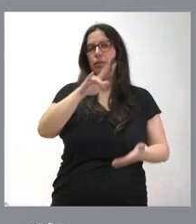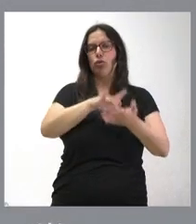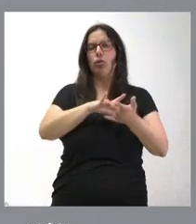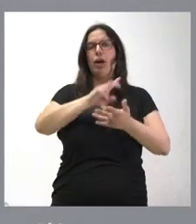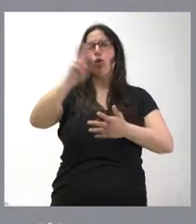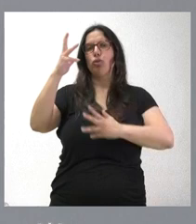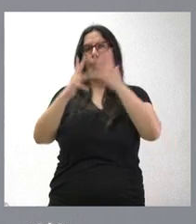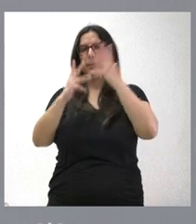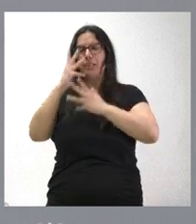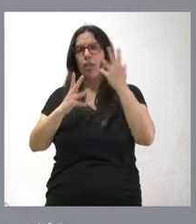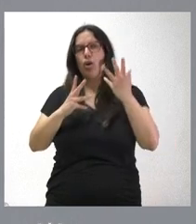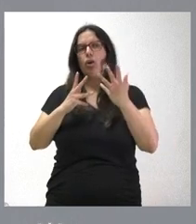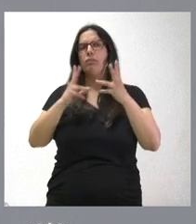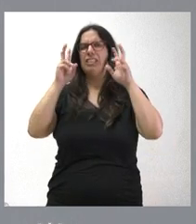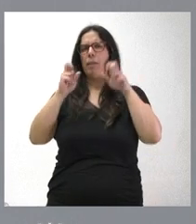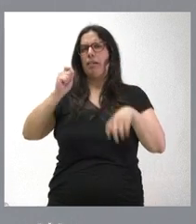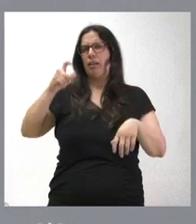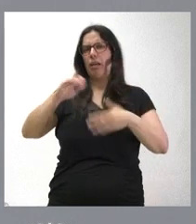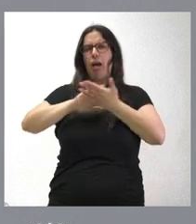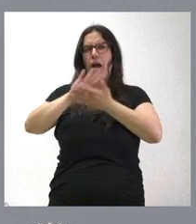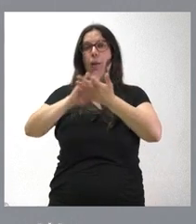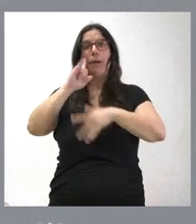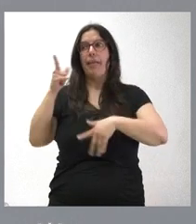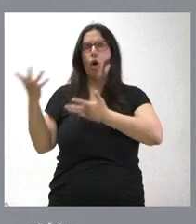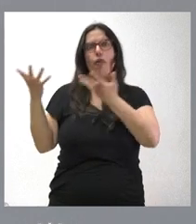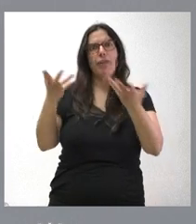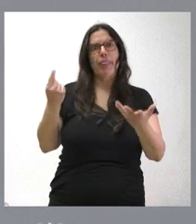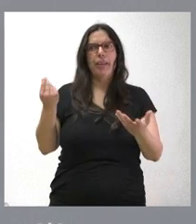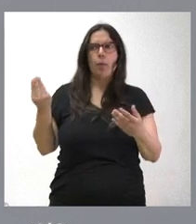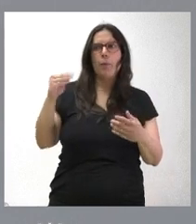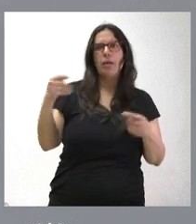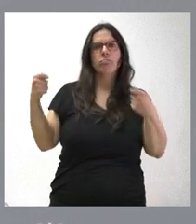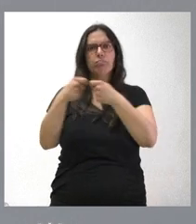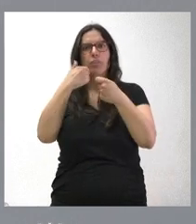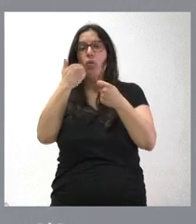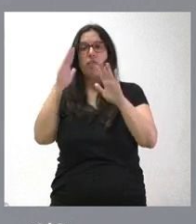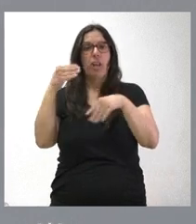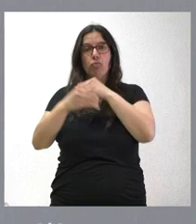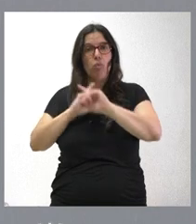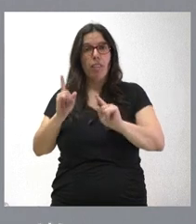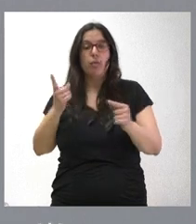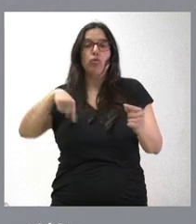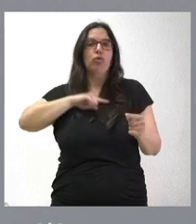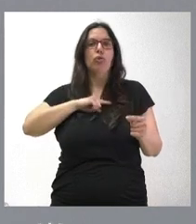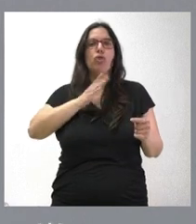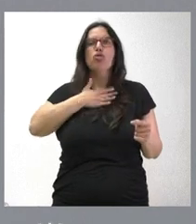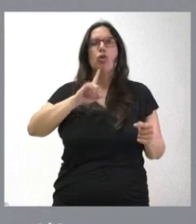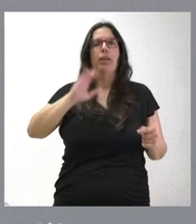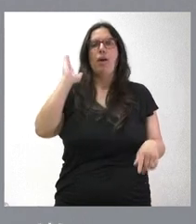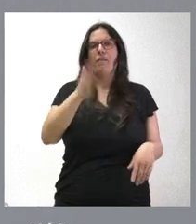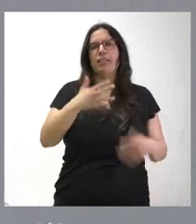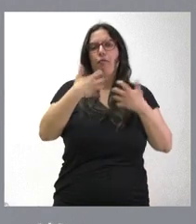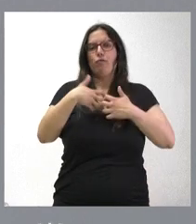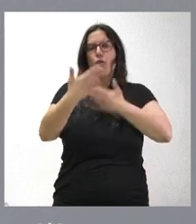Administración que ha hablado mucho de este asunto y parecía que iba a ofrecer algún dinero adicional. Finalmente, este dinero adicional no se ha producido y nosotros no queremos causar ningún perjuicio al